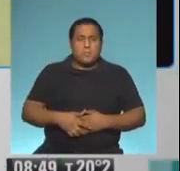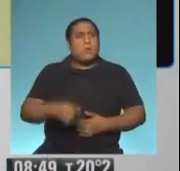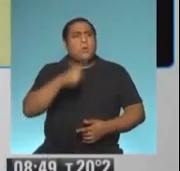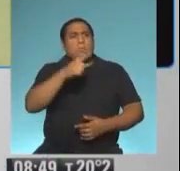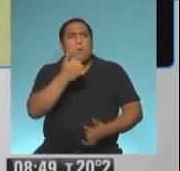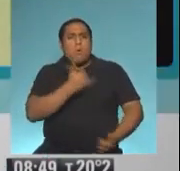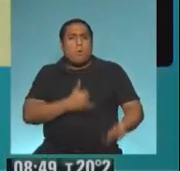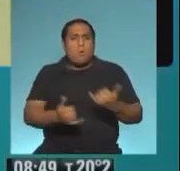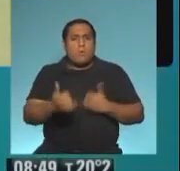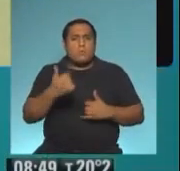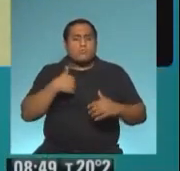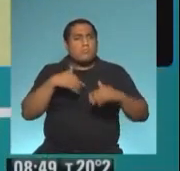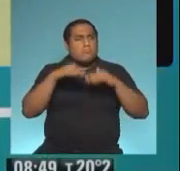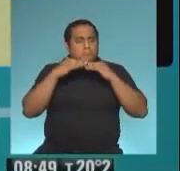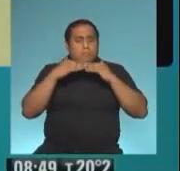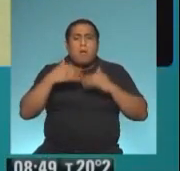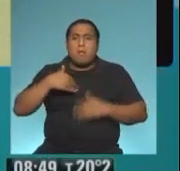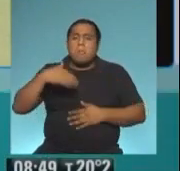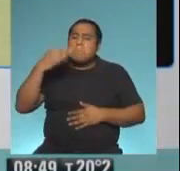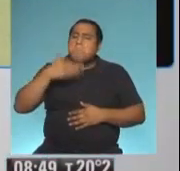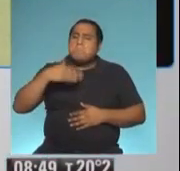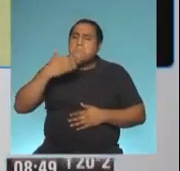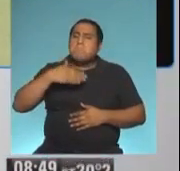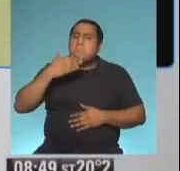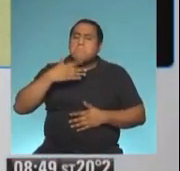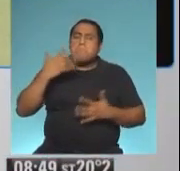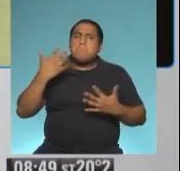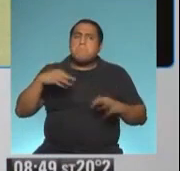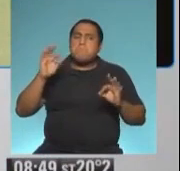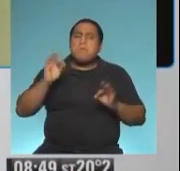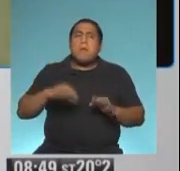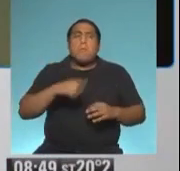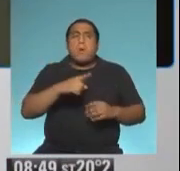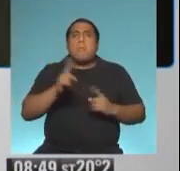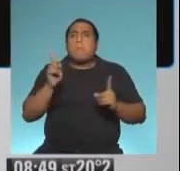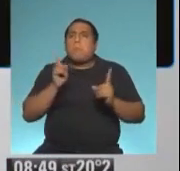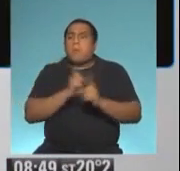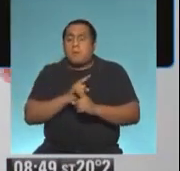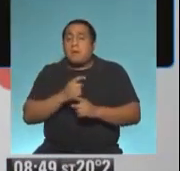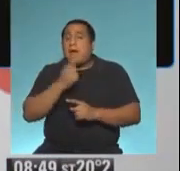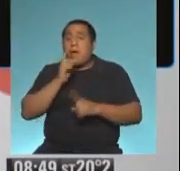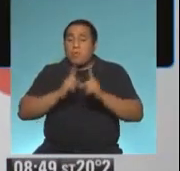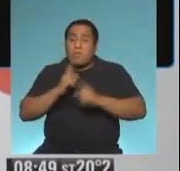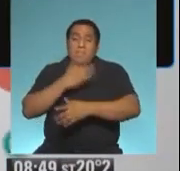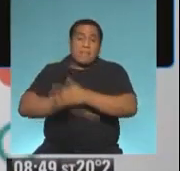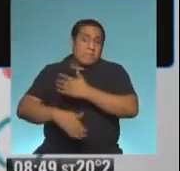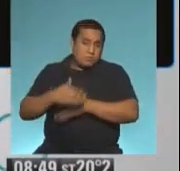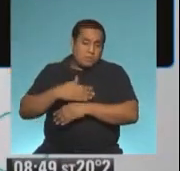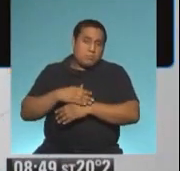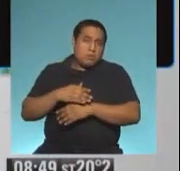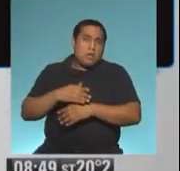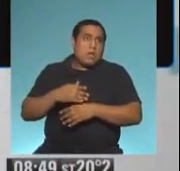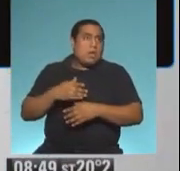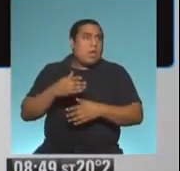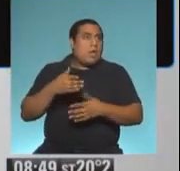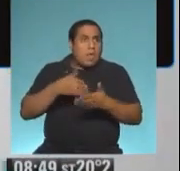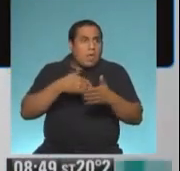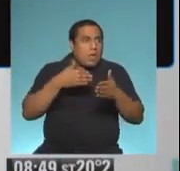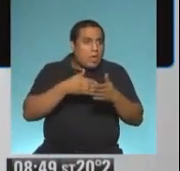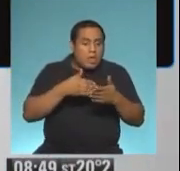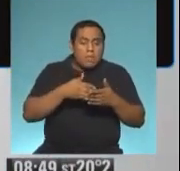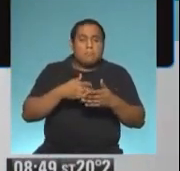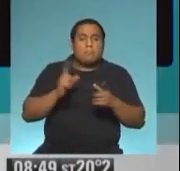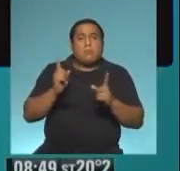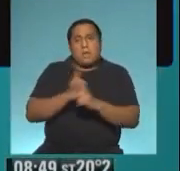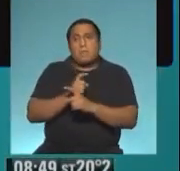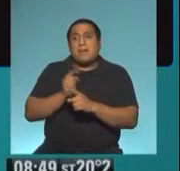la verdad te entiendo tantísimo, porque no solo es una dificultad para quien tiene la discapacidad, sino para su